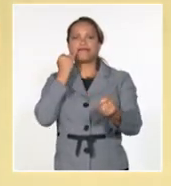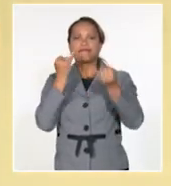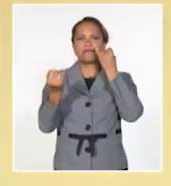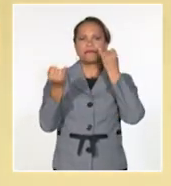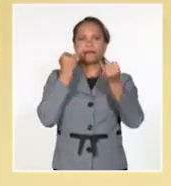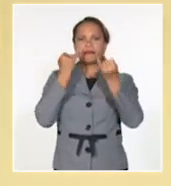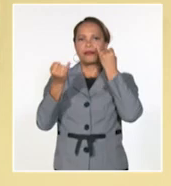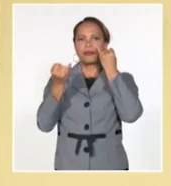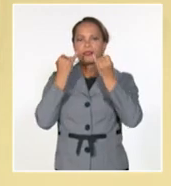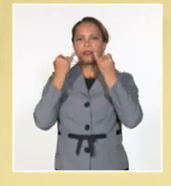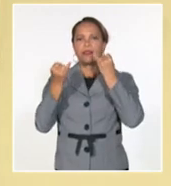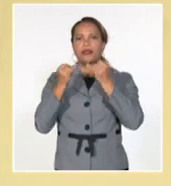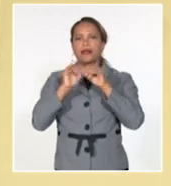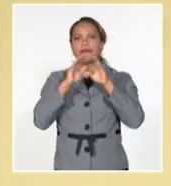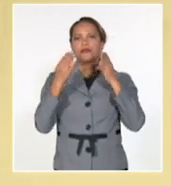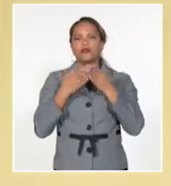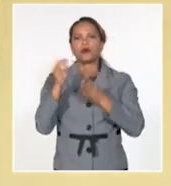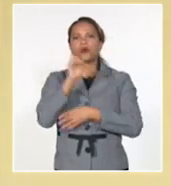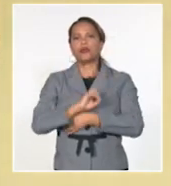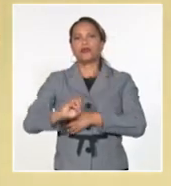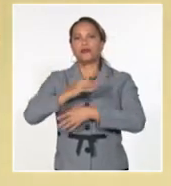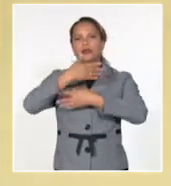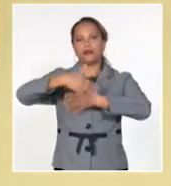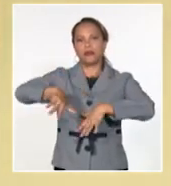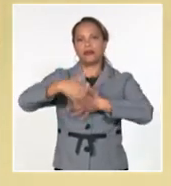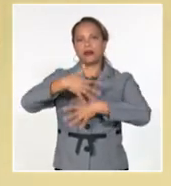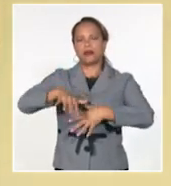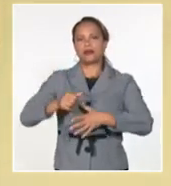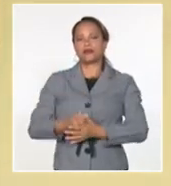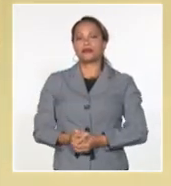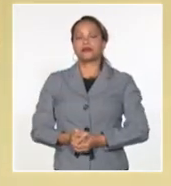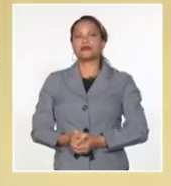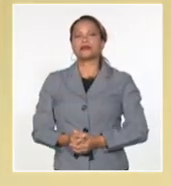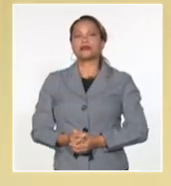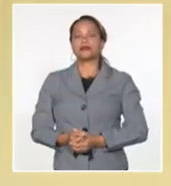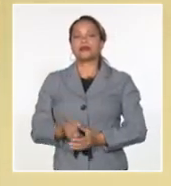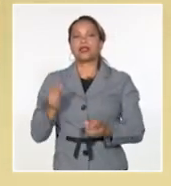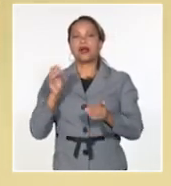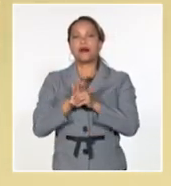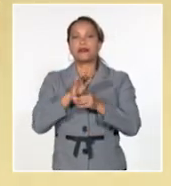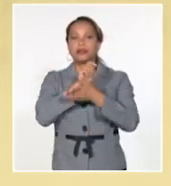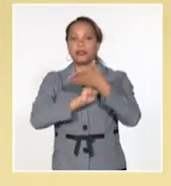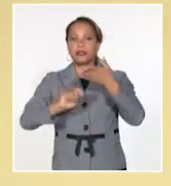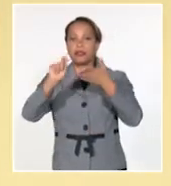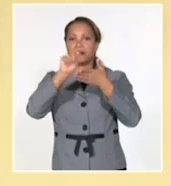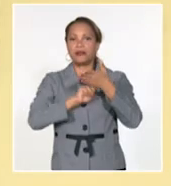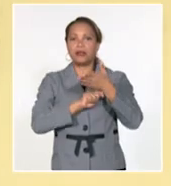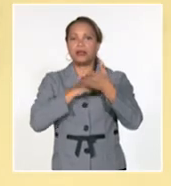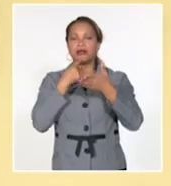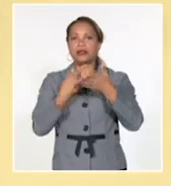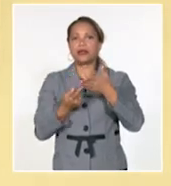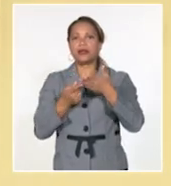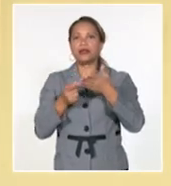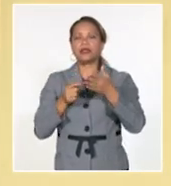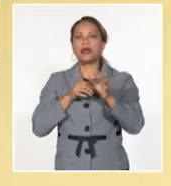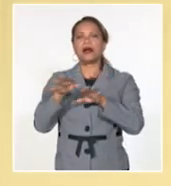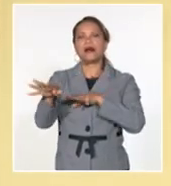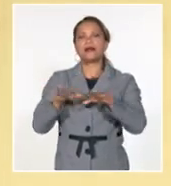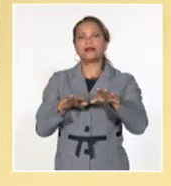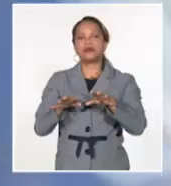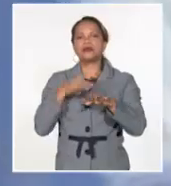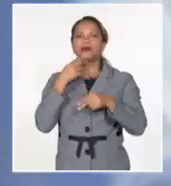desde los planes de ordenamiento urbano, que ya desde estos planes se definen las acciones que hay que